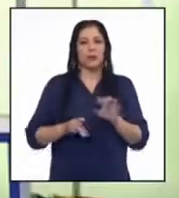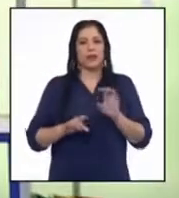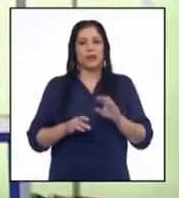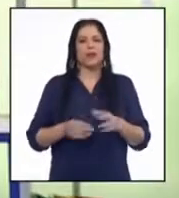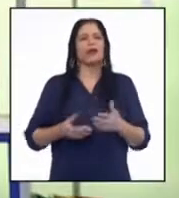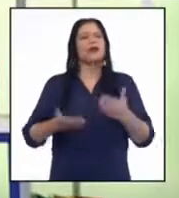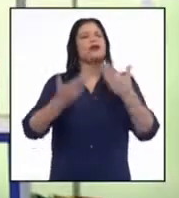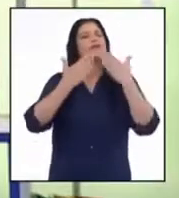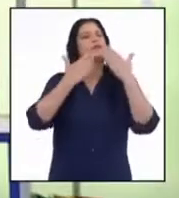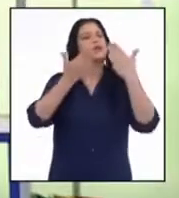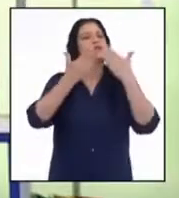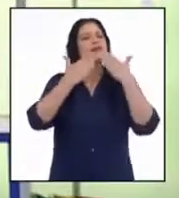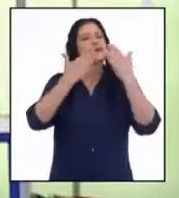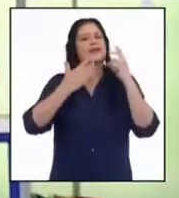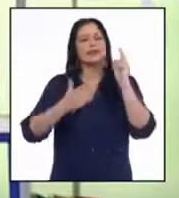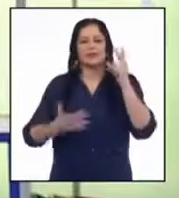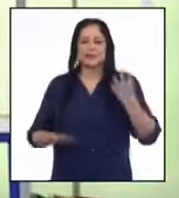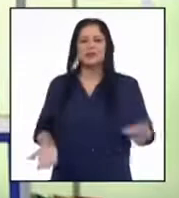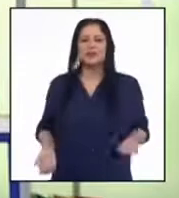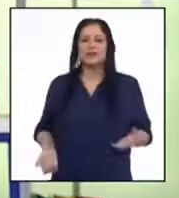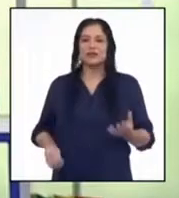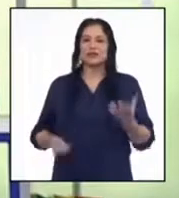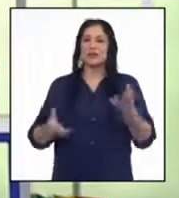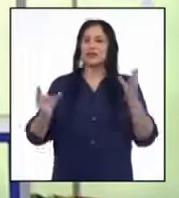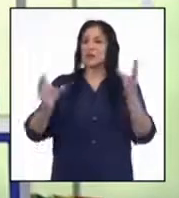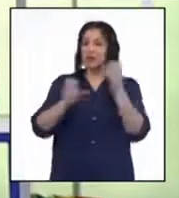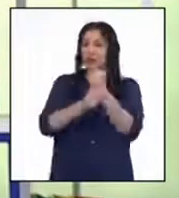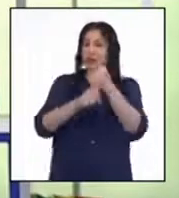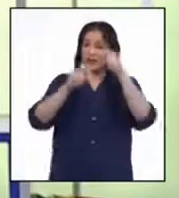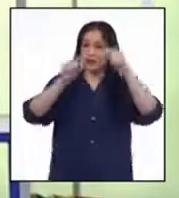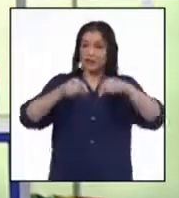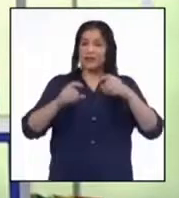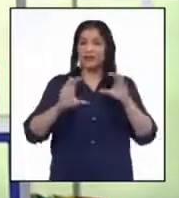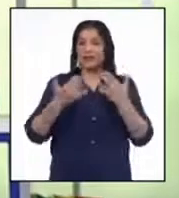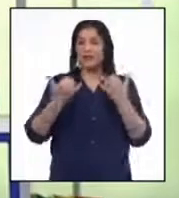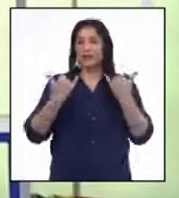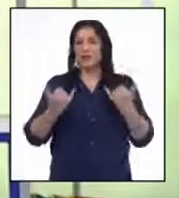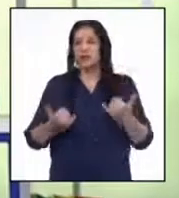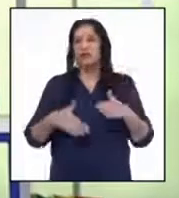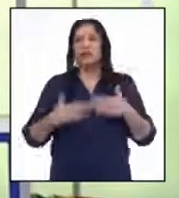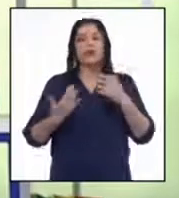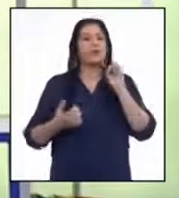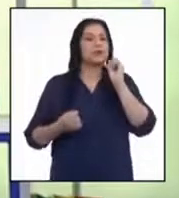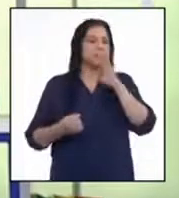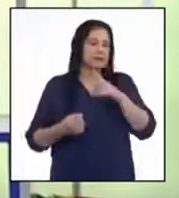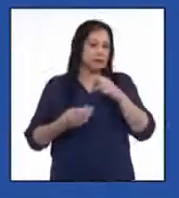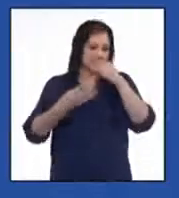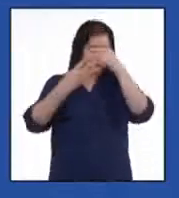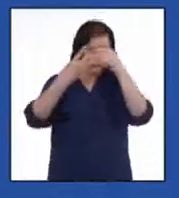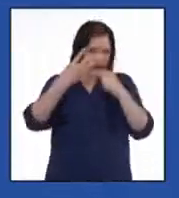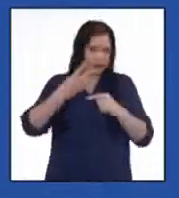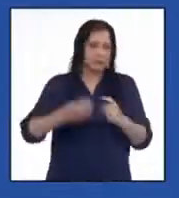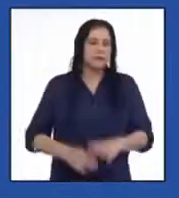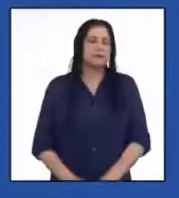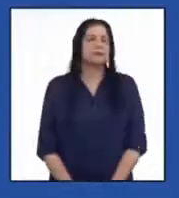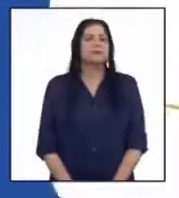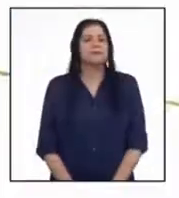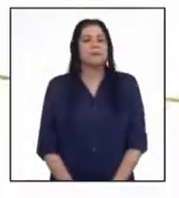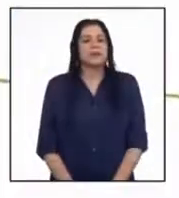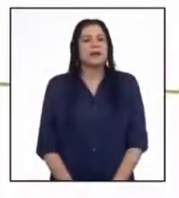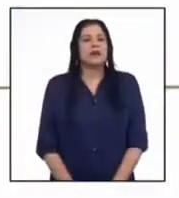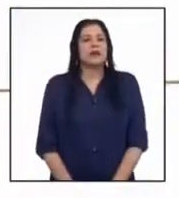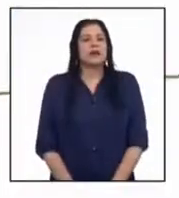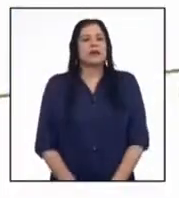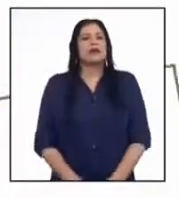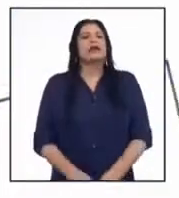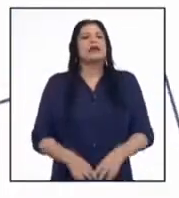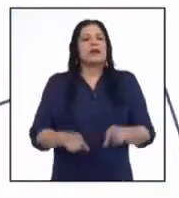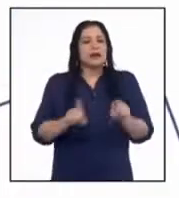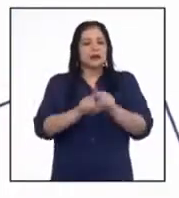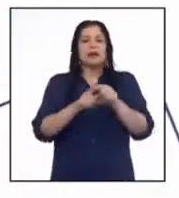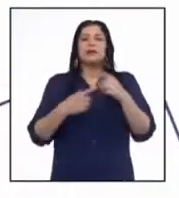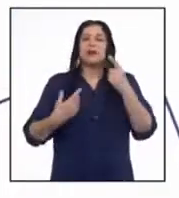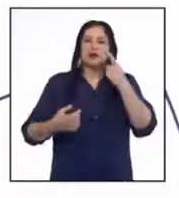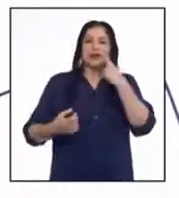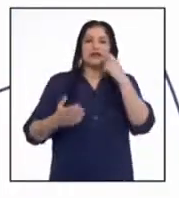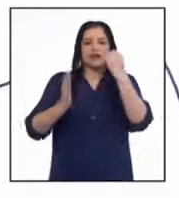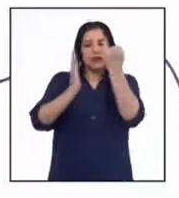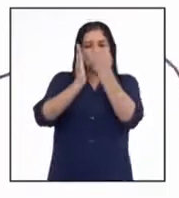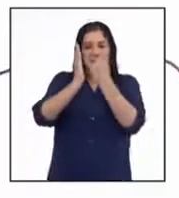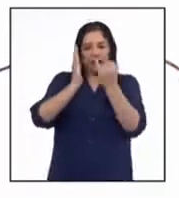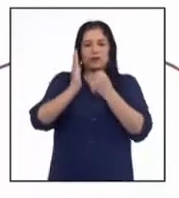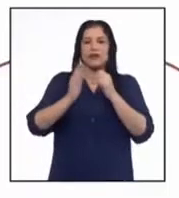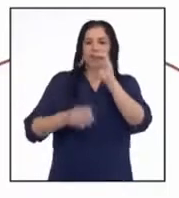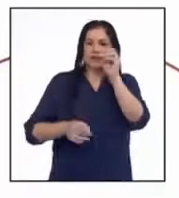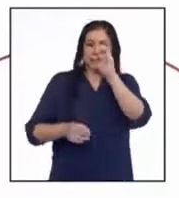Muchas gracias, profesora. Como conclusiones del programa, podemos afirmar lo siguiente. Además de los ya conocidos